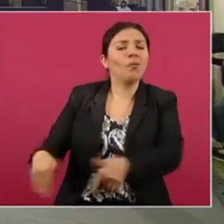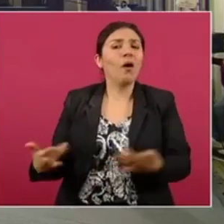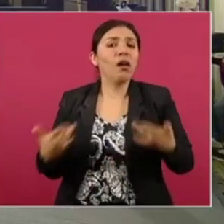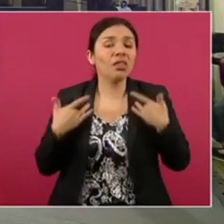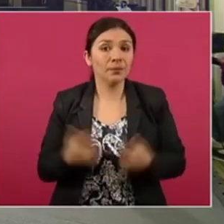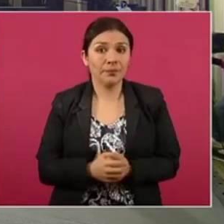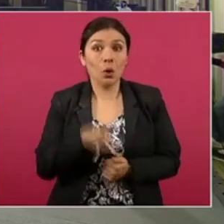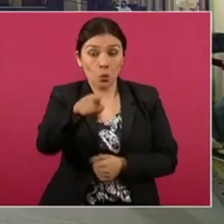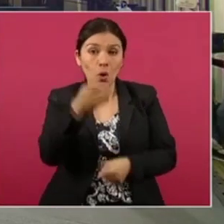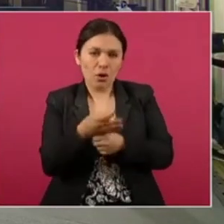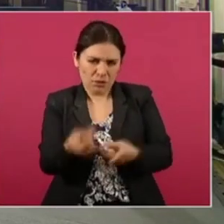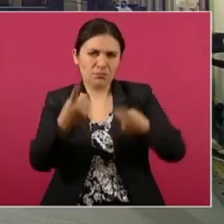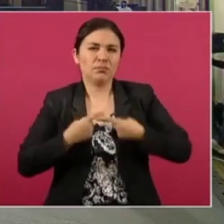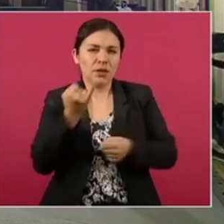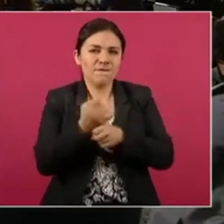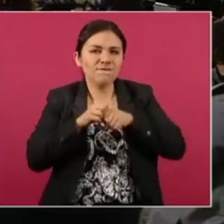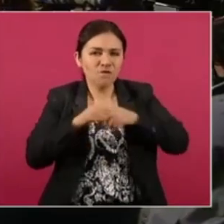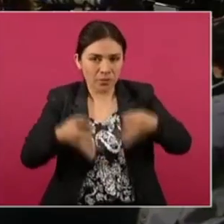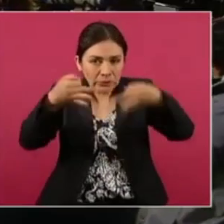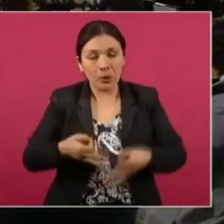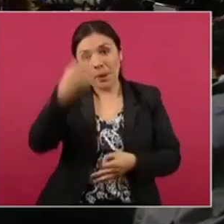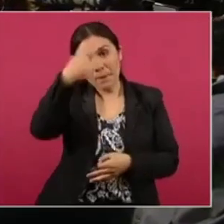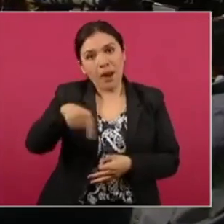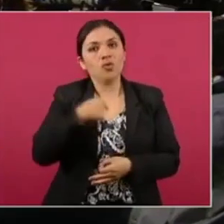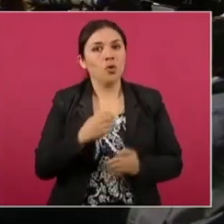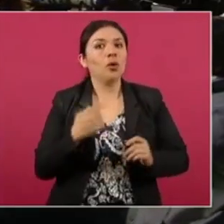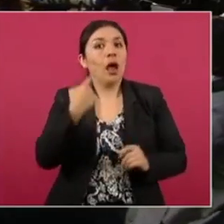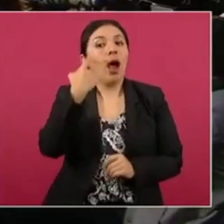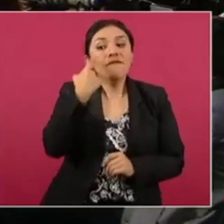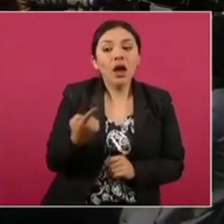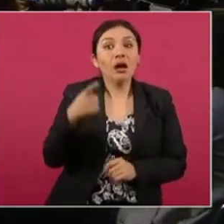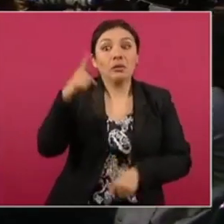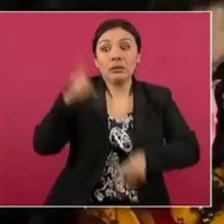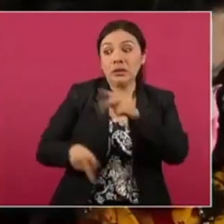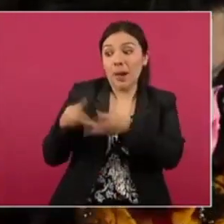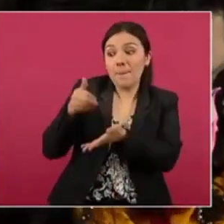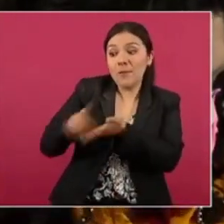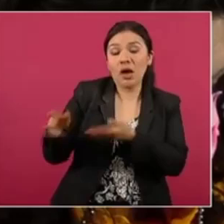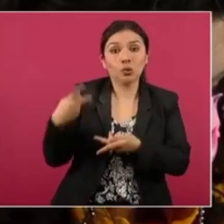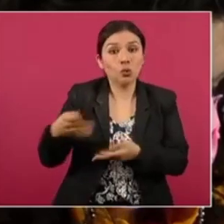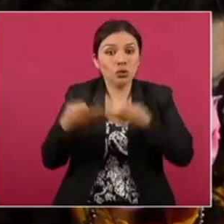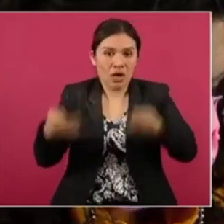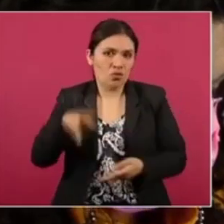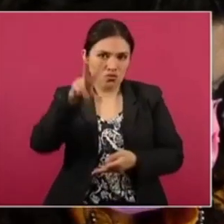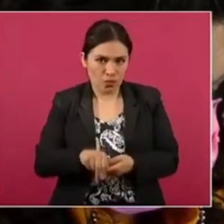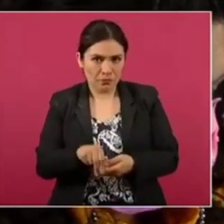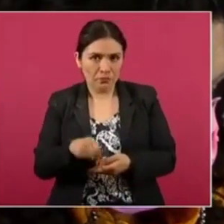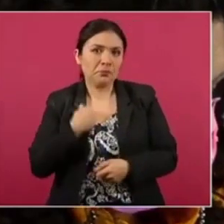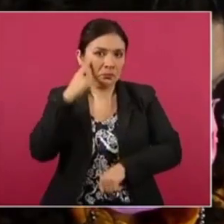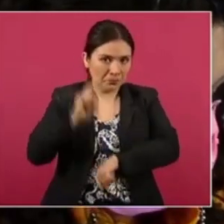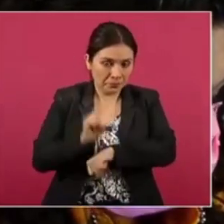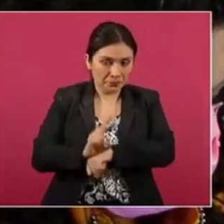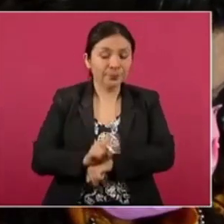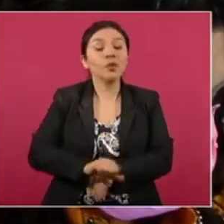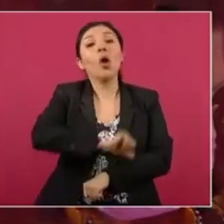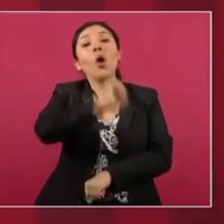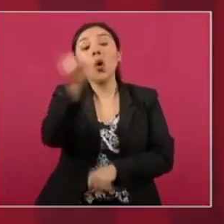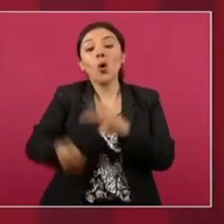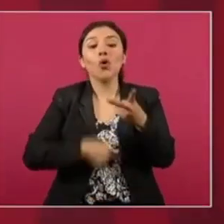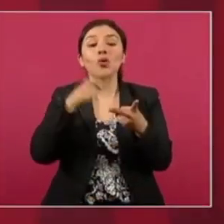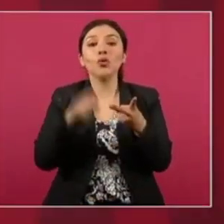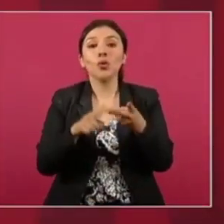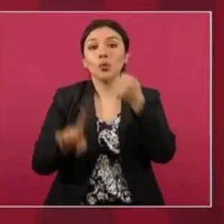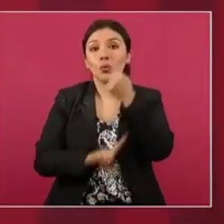el dato bien para cuidar que no los despojen. Y el otro problema que tenemos